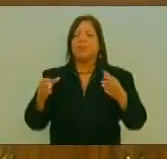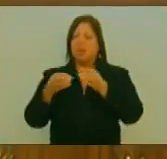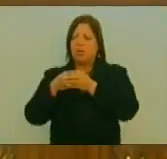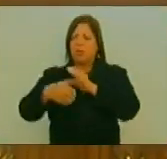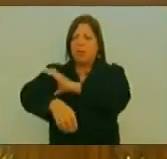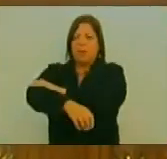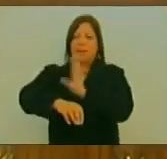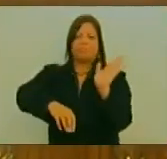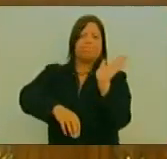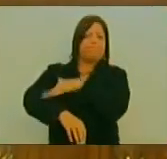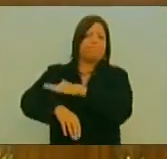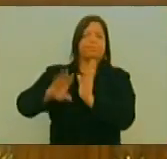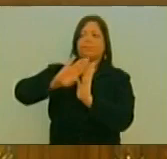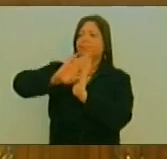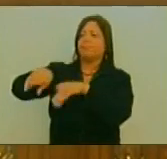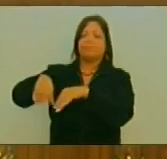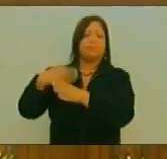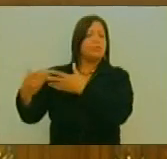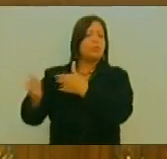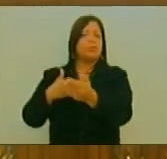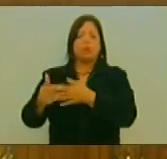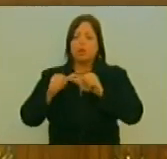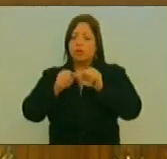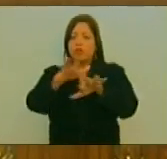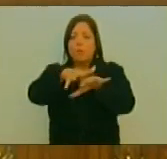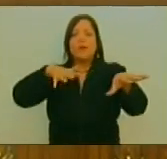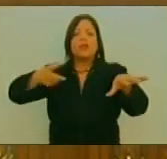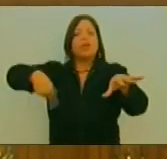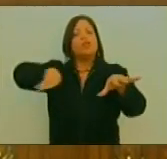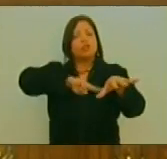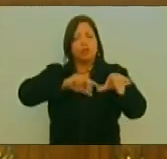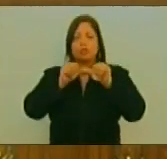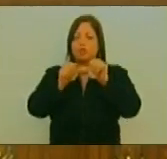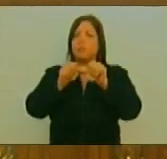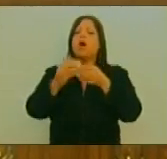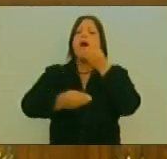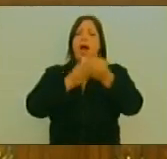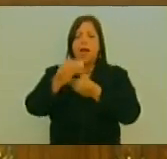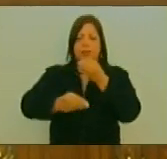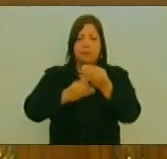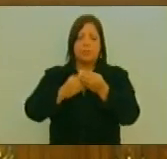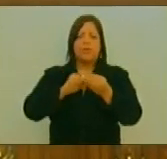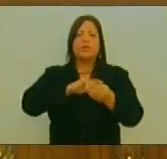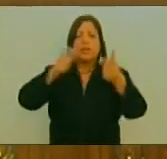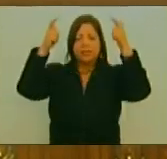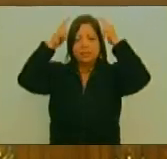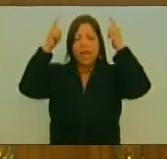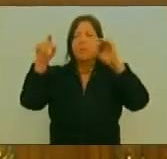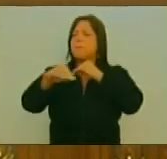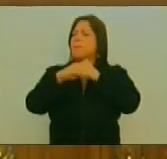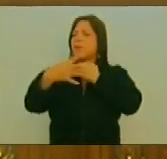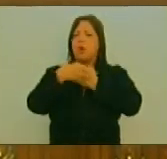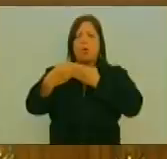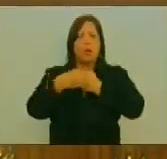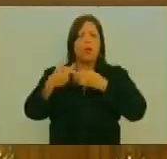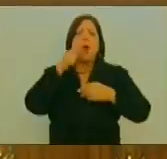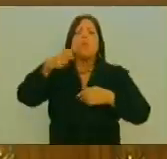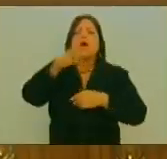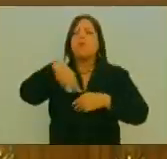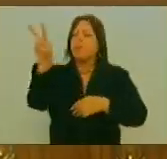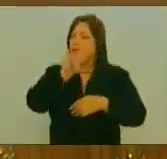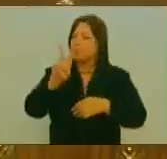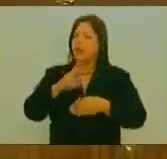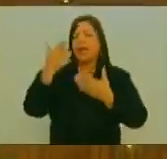Derecha Patria Nuestro País No Quiera Porque Nosotros Somos Mayoría Y Estamos Cumpliendo Solamente El Legado De Chávez El Legado Del Pueblo